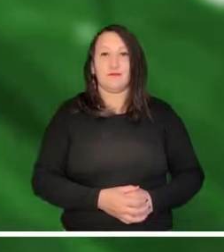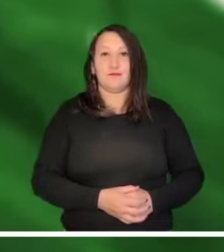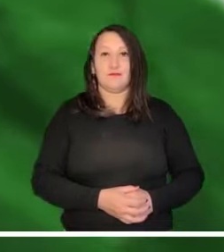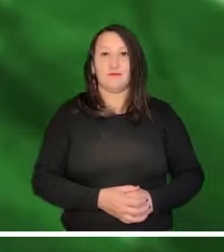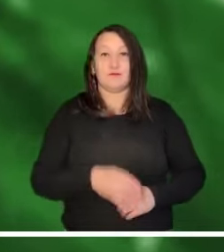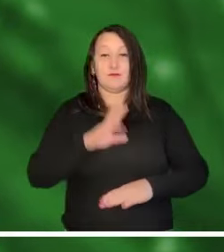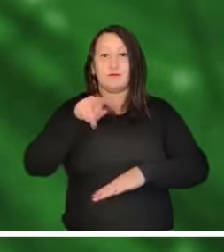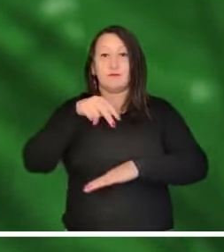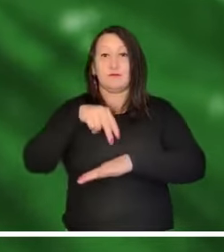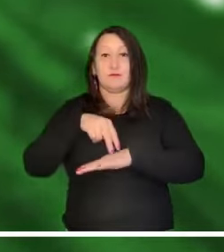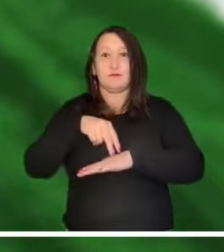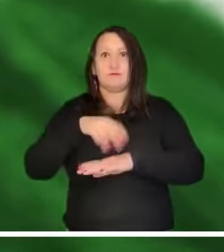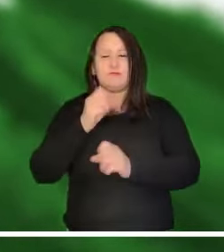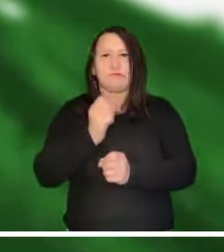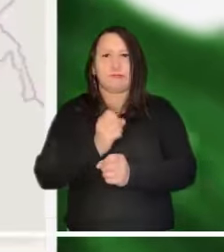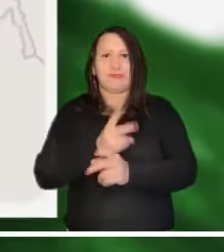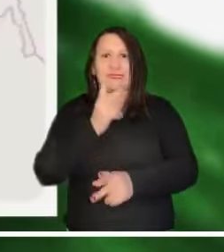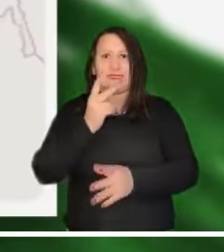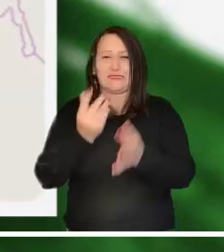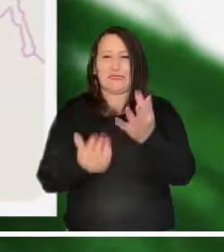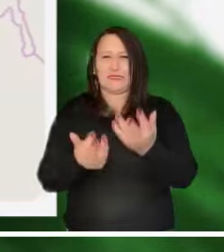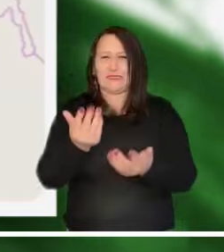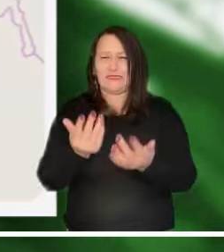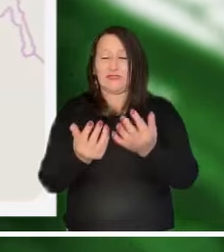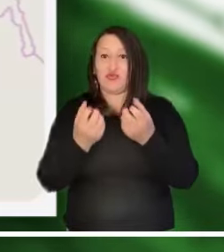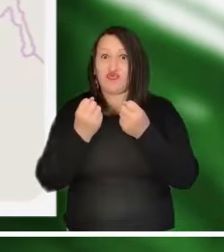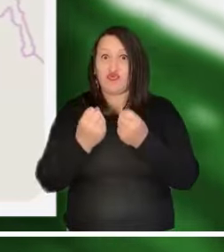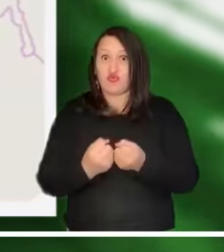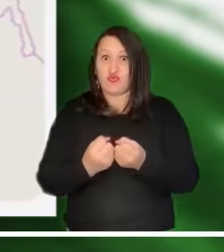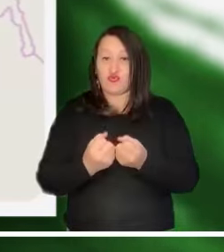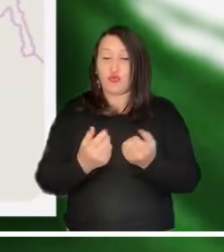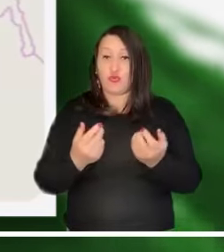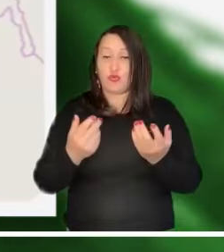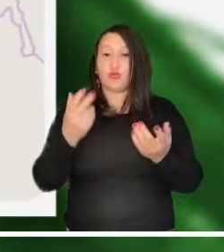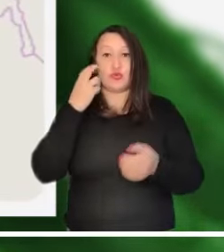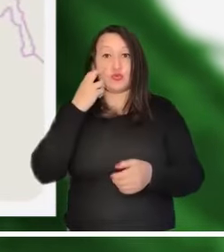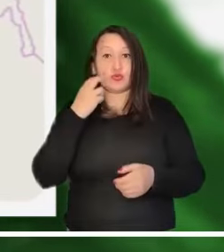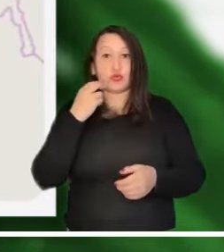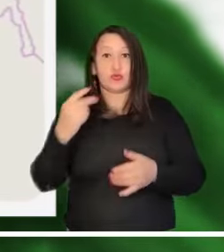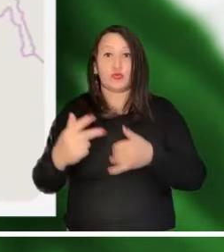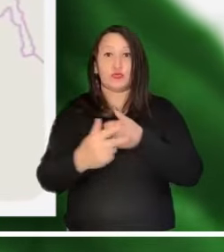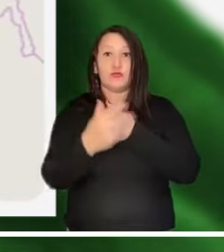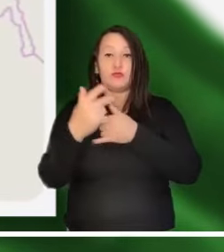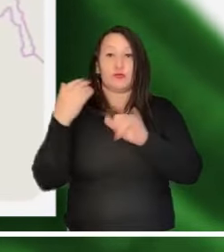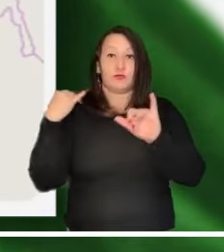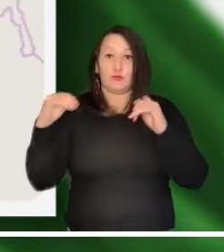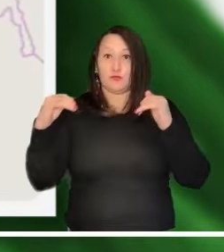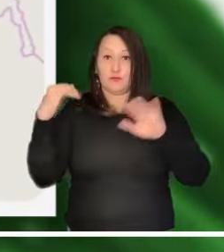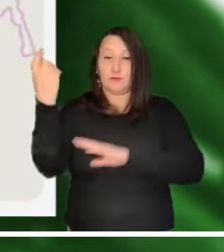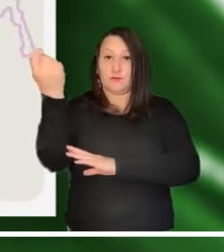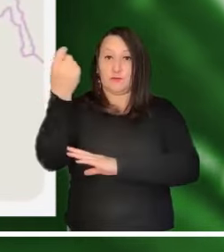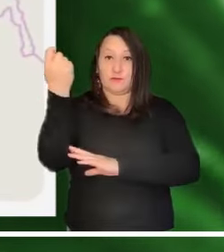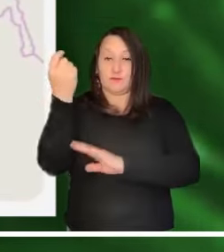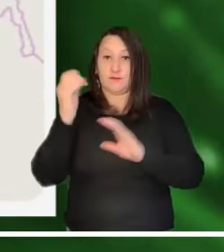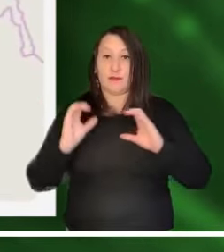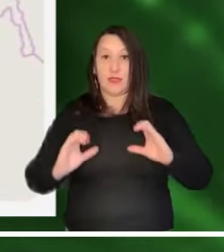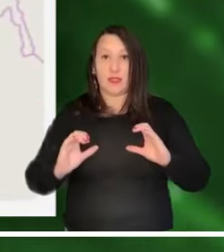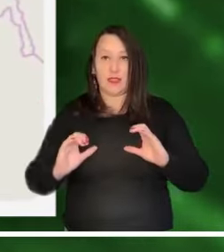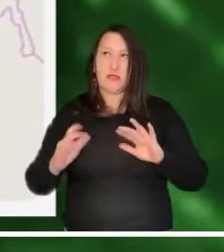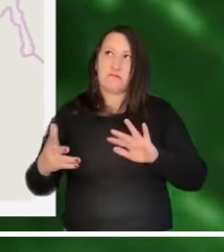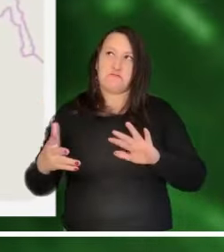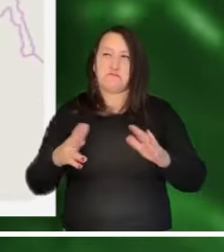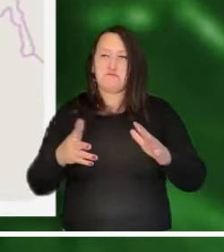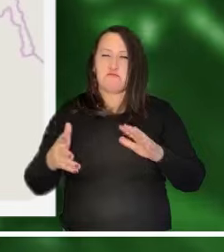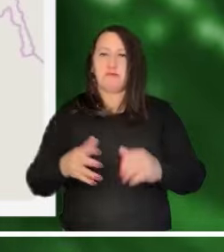En Nariño el riesgo de incendios será alto, mientras que en Chocó, Los Andes, Casanare, Meta y Caquetá